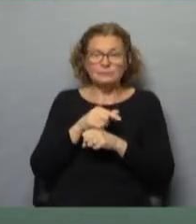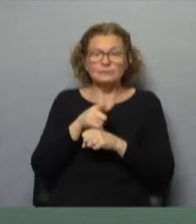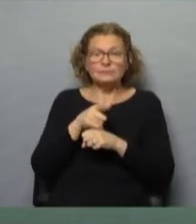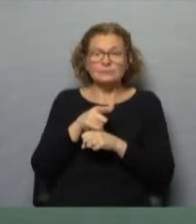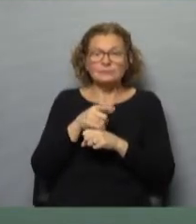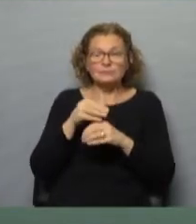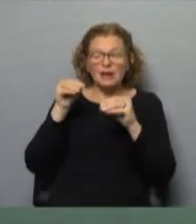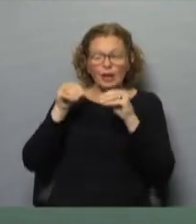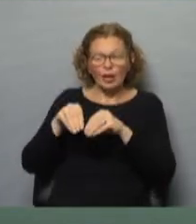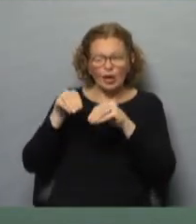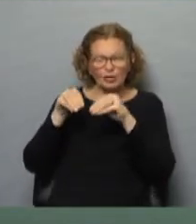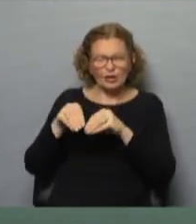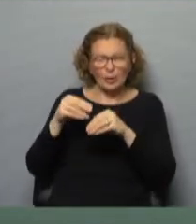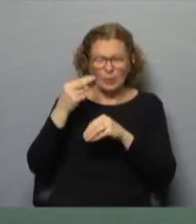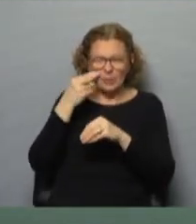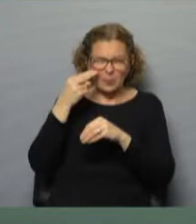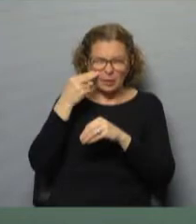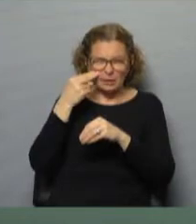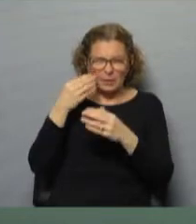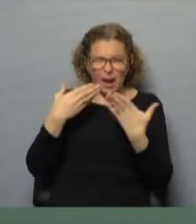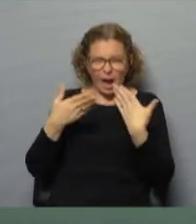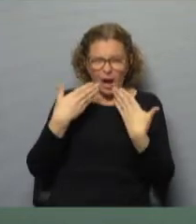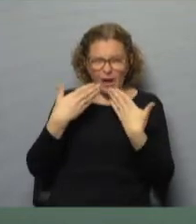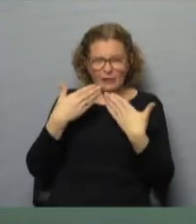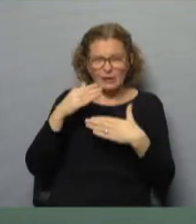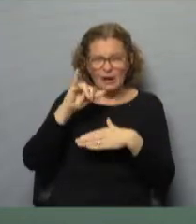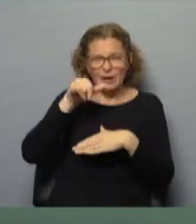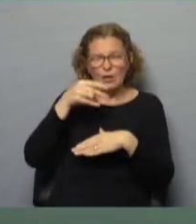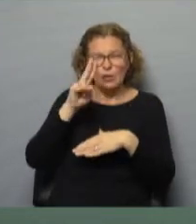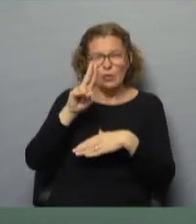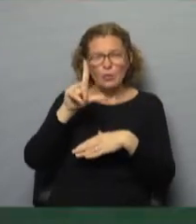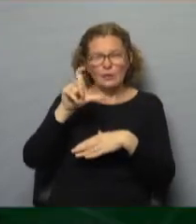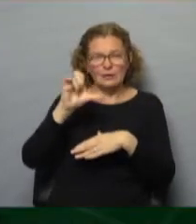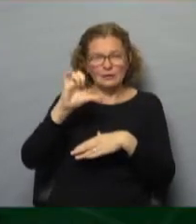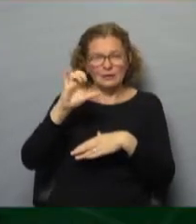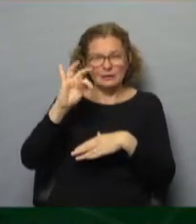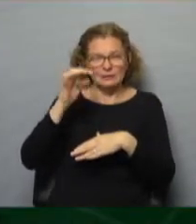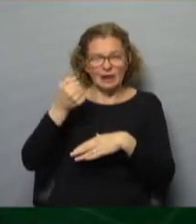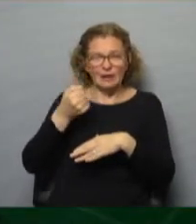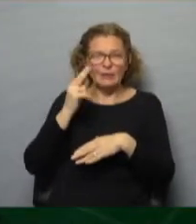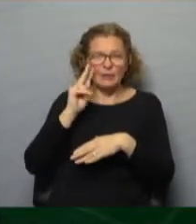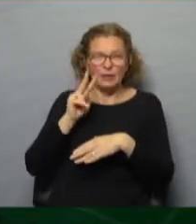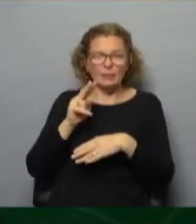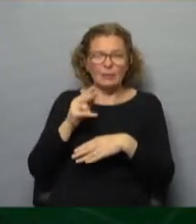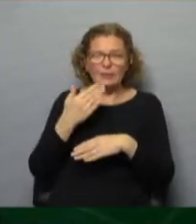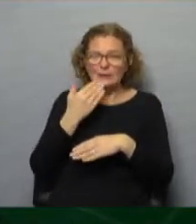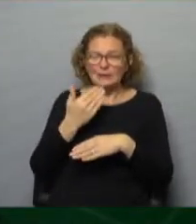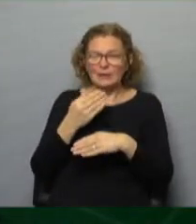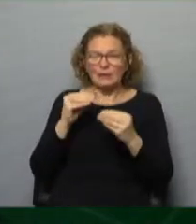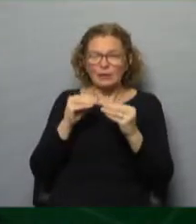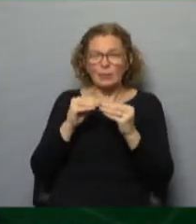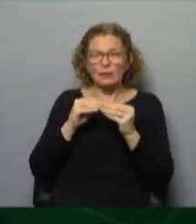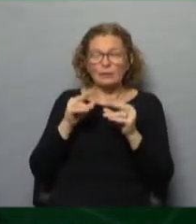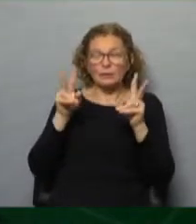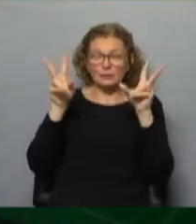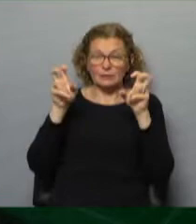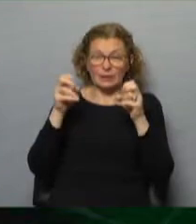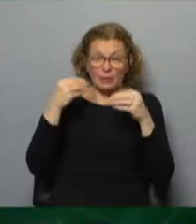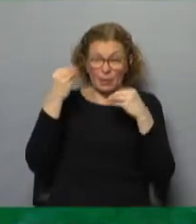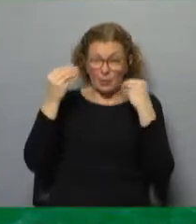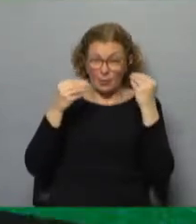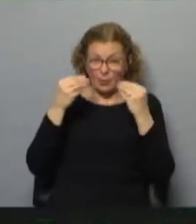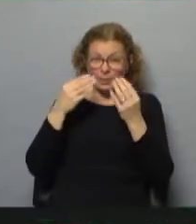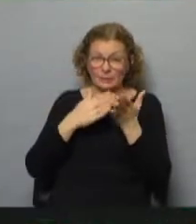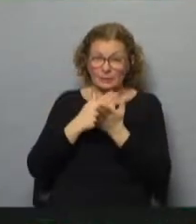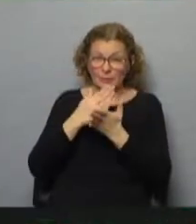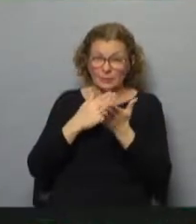de contenedores vandalizados nos va a hablar nuestra compañera Julieta Núñez Tomas. Julieta, te vemos y te escuchamos. Muchas gracias, compañeros. Sí, es un tema que preocupa y